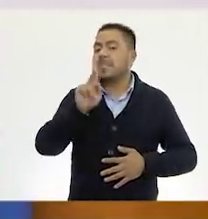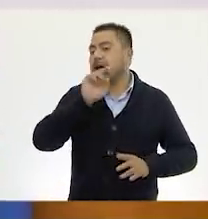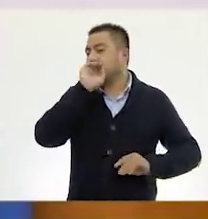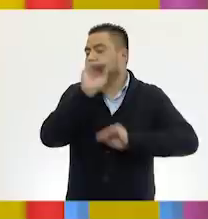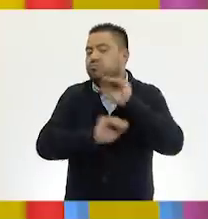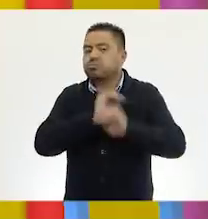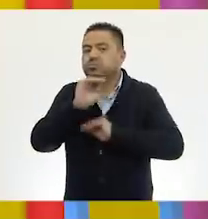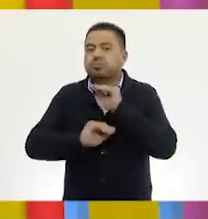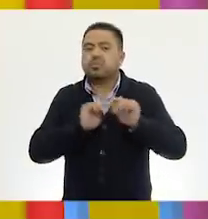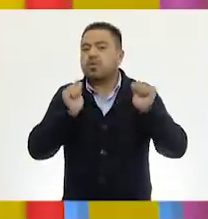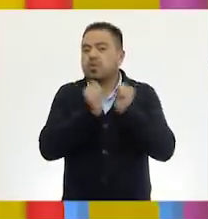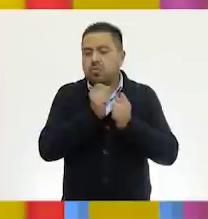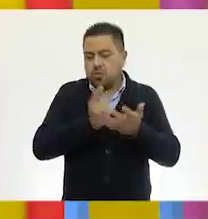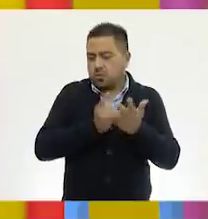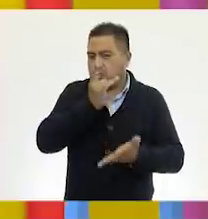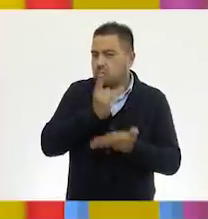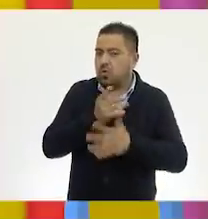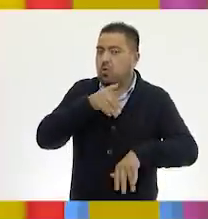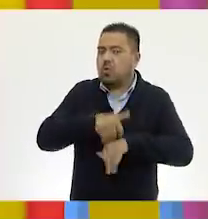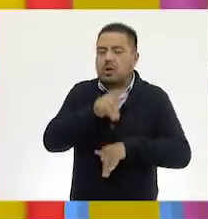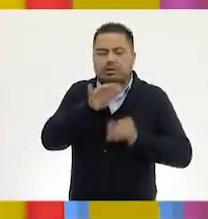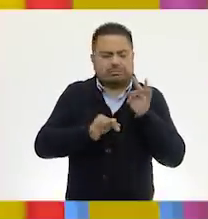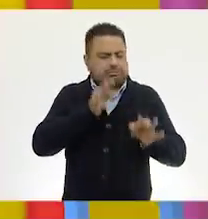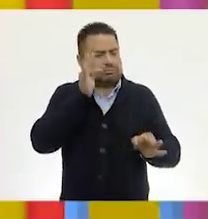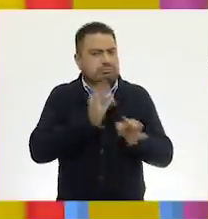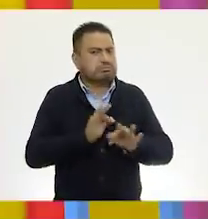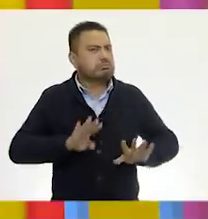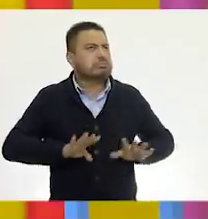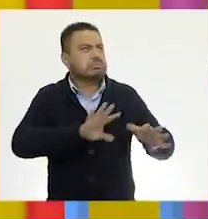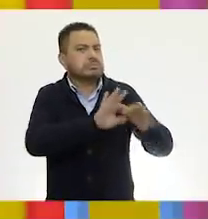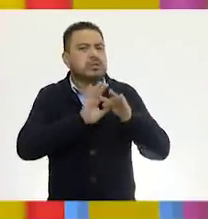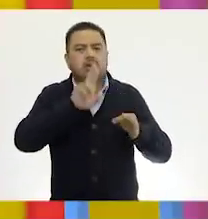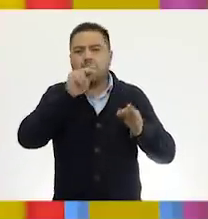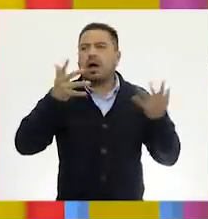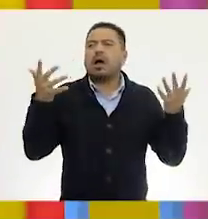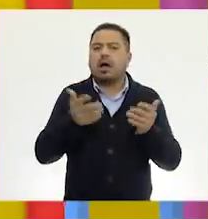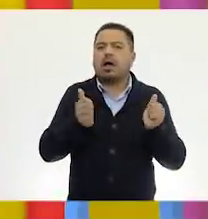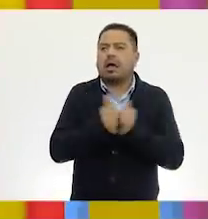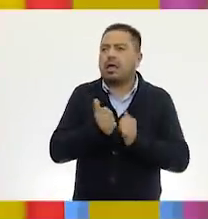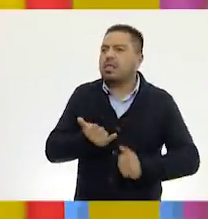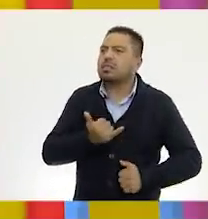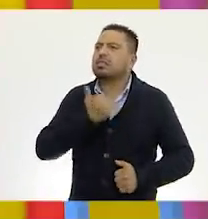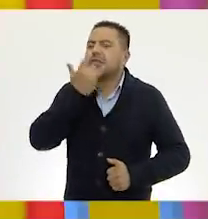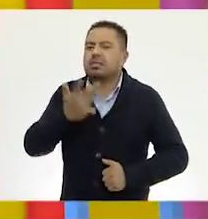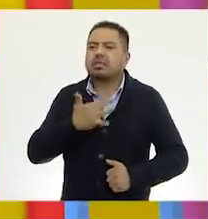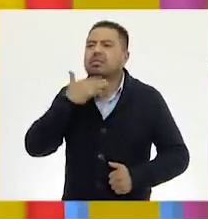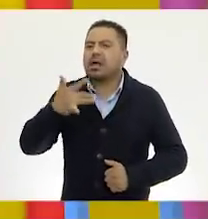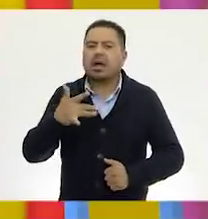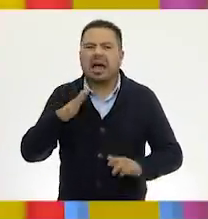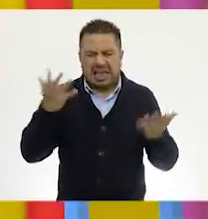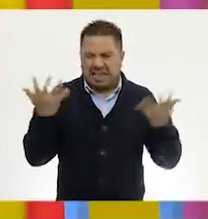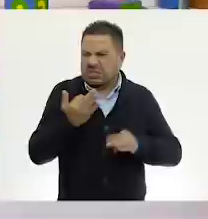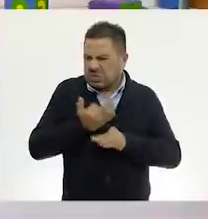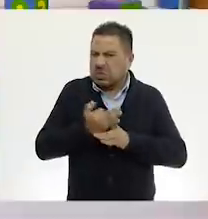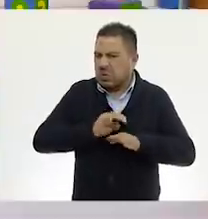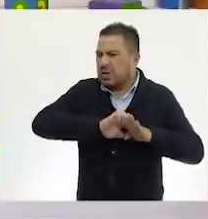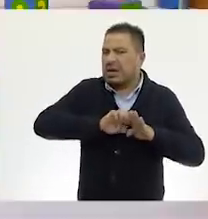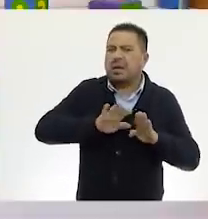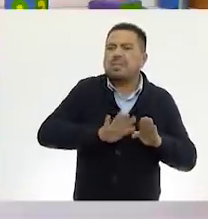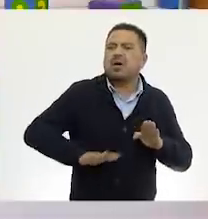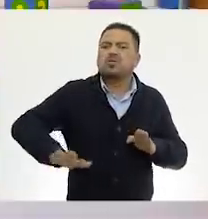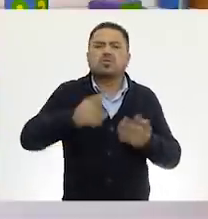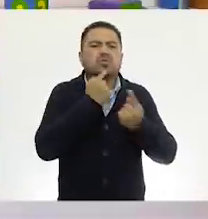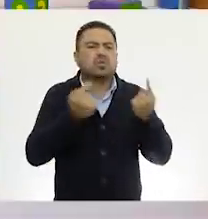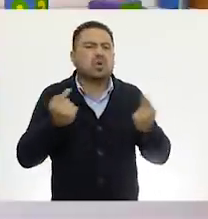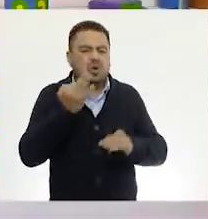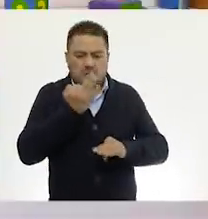estructura es con solamente números exactos. Muy bien, para que no realicen alguna trampa. Hacemos un ejemplo para que las niñas y los